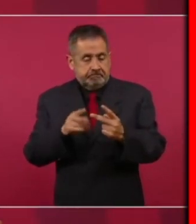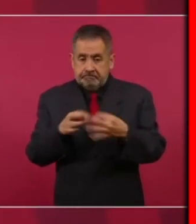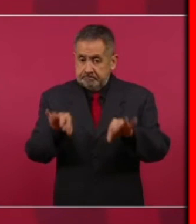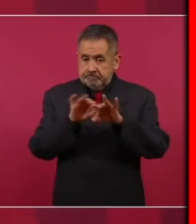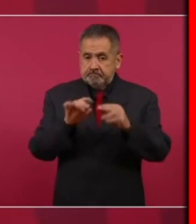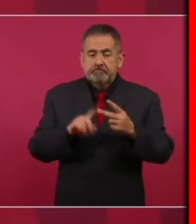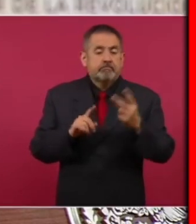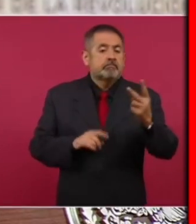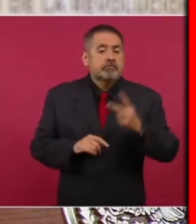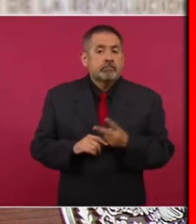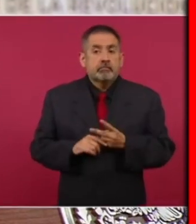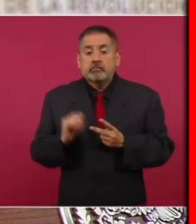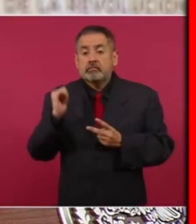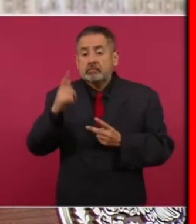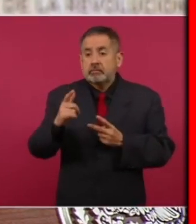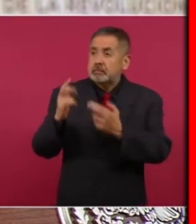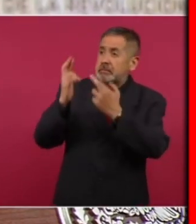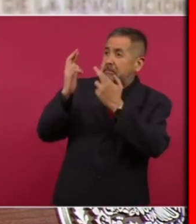No se quebró Un vidrio